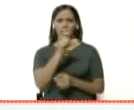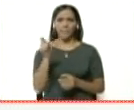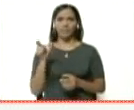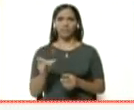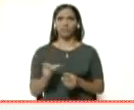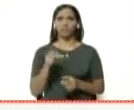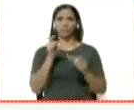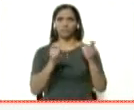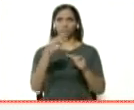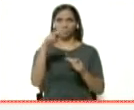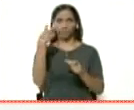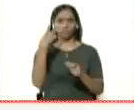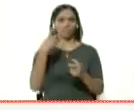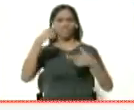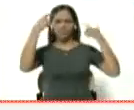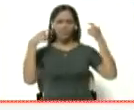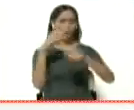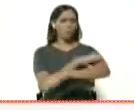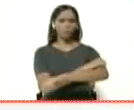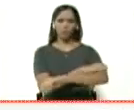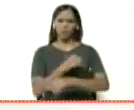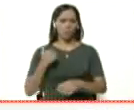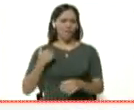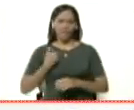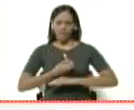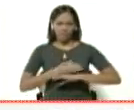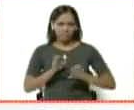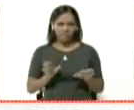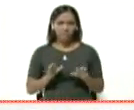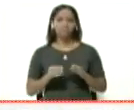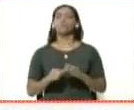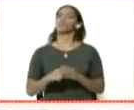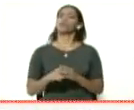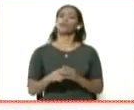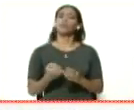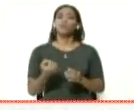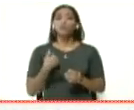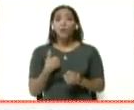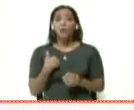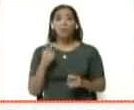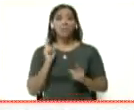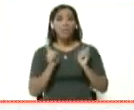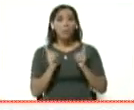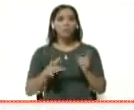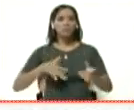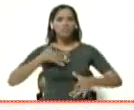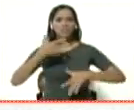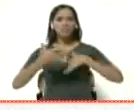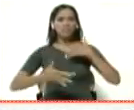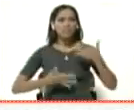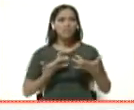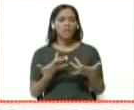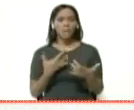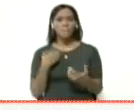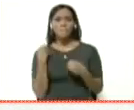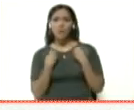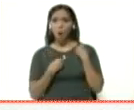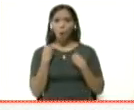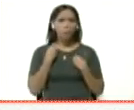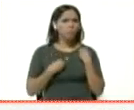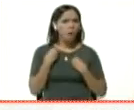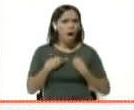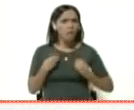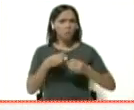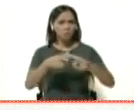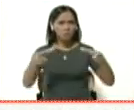gente que nos está viendo ahorita, sean chavistas, opositores o lo que sean, es si me debo sentir alarmado o preocupado por